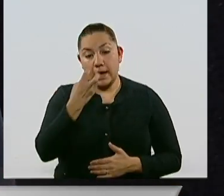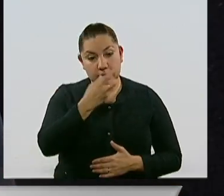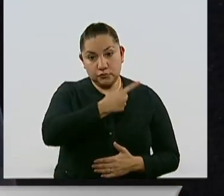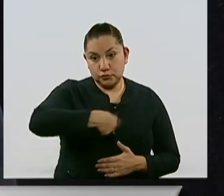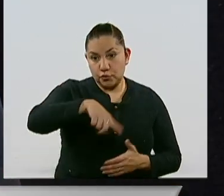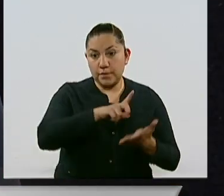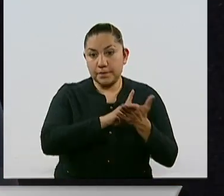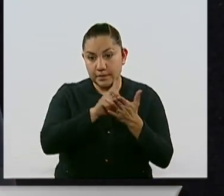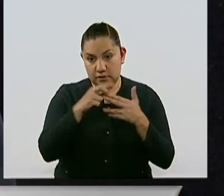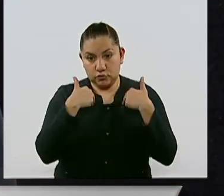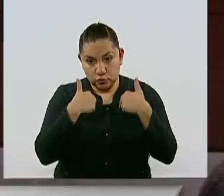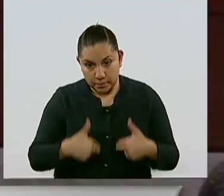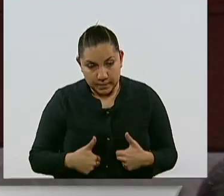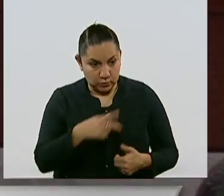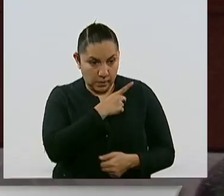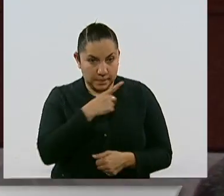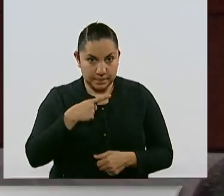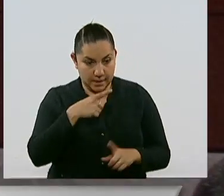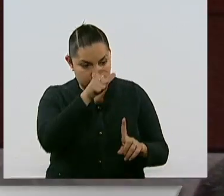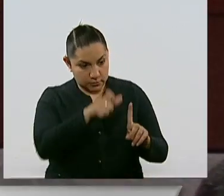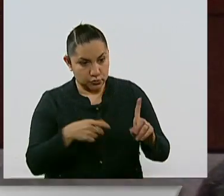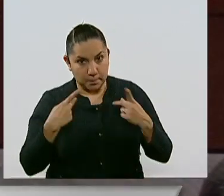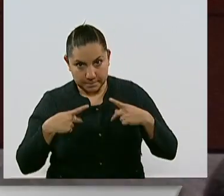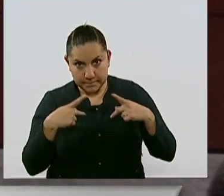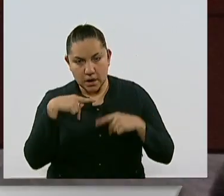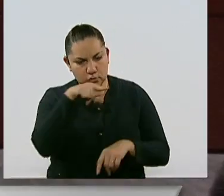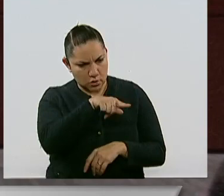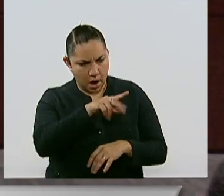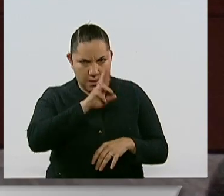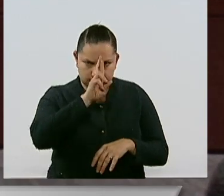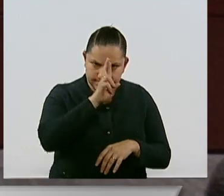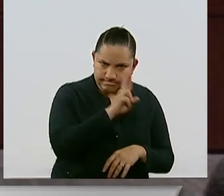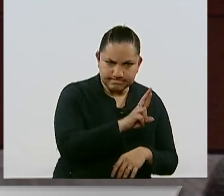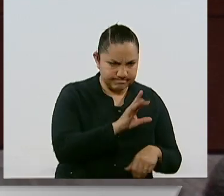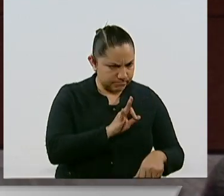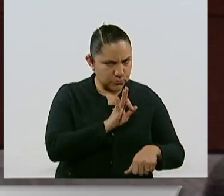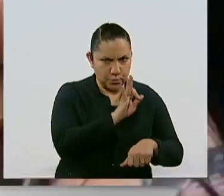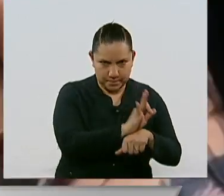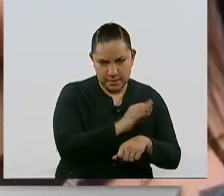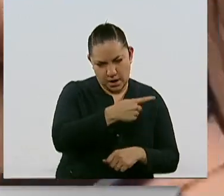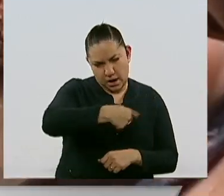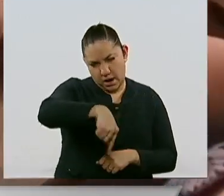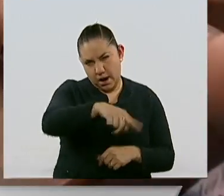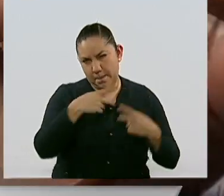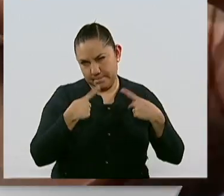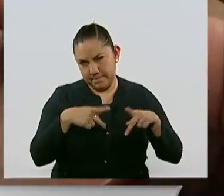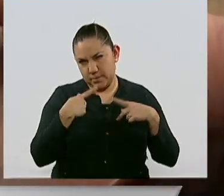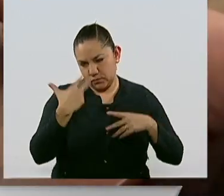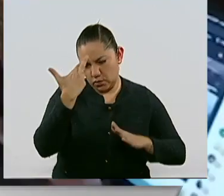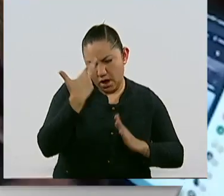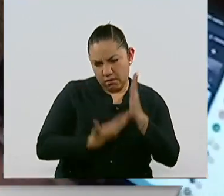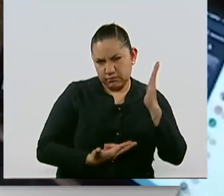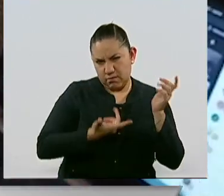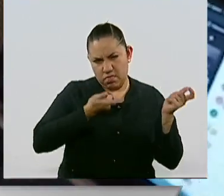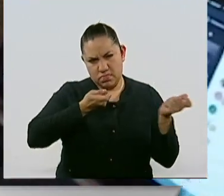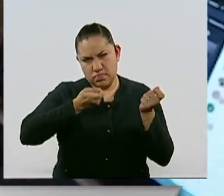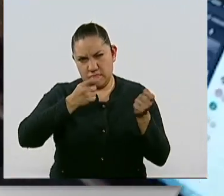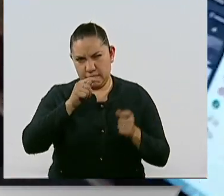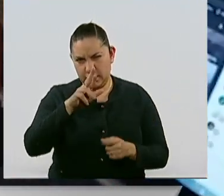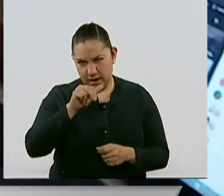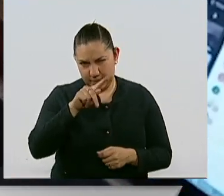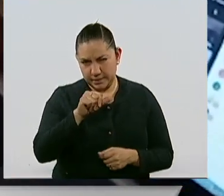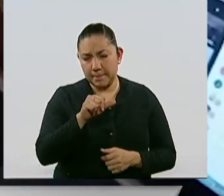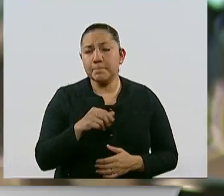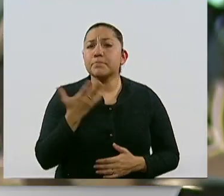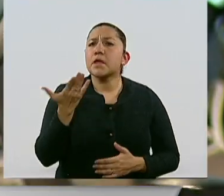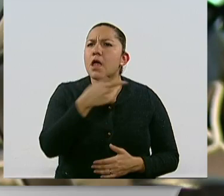protección a víctimas de trata realizado en el Senado de la República. Las y los legisladores se refirieron a las